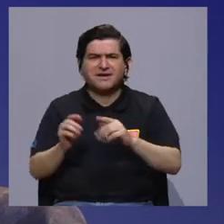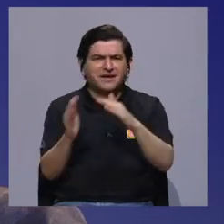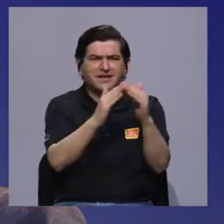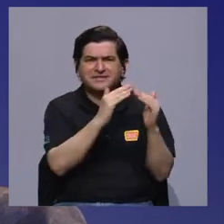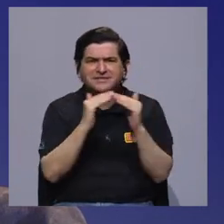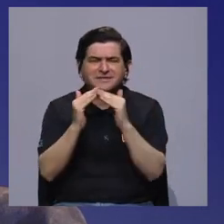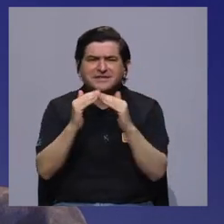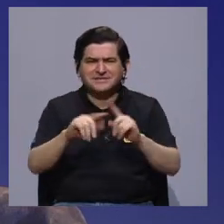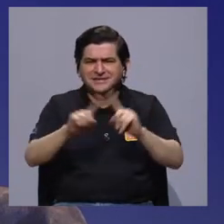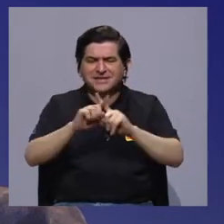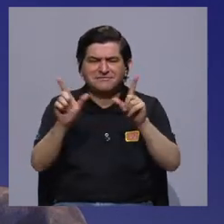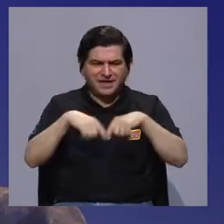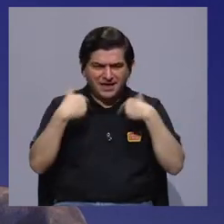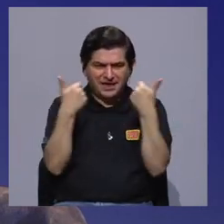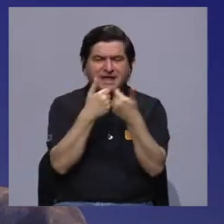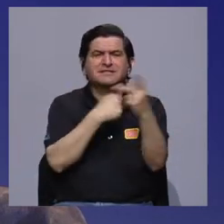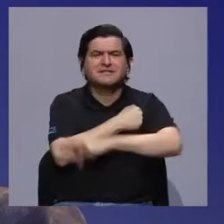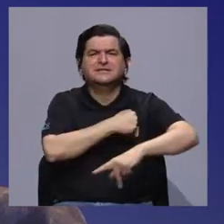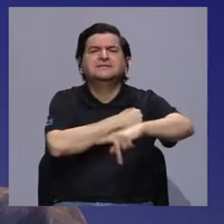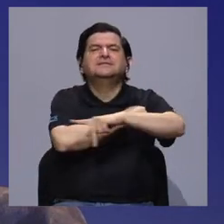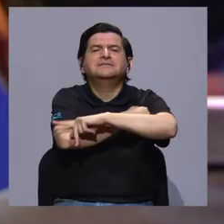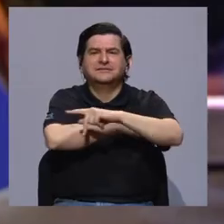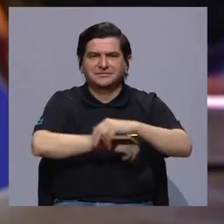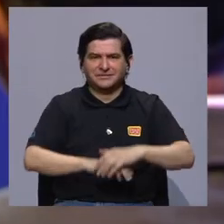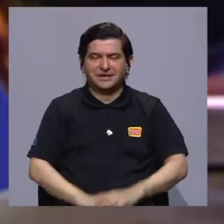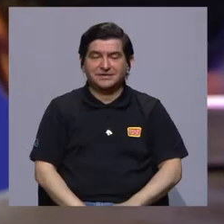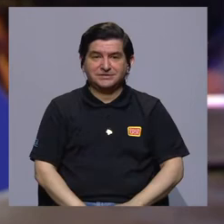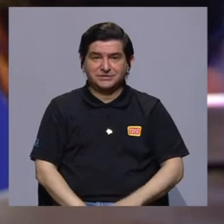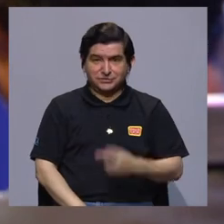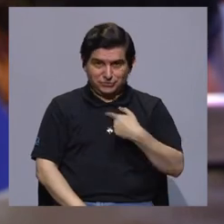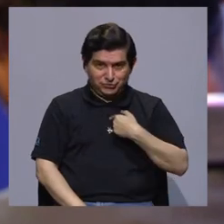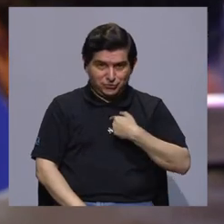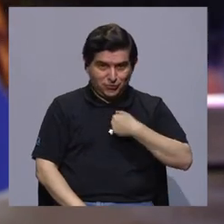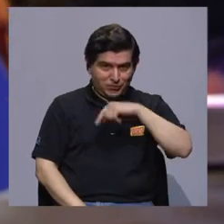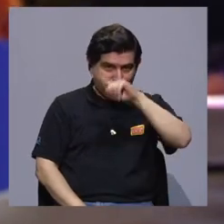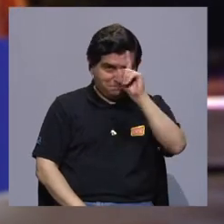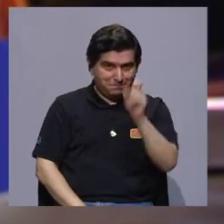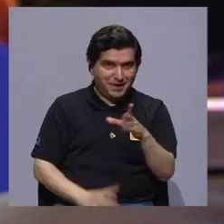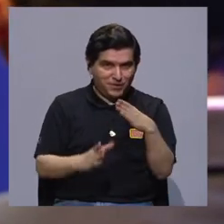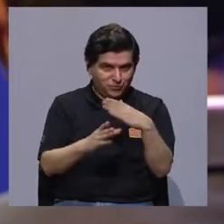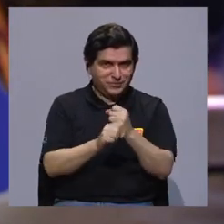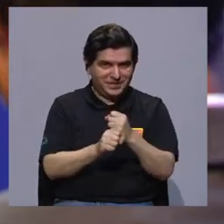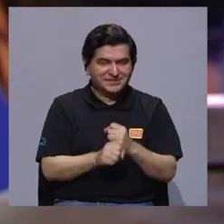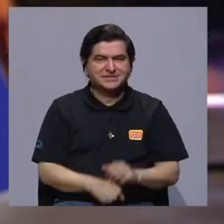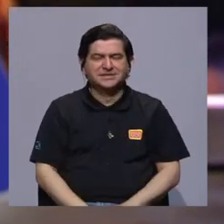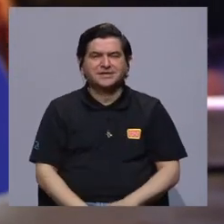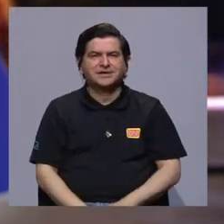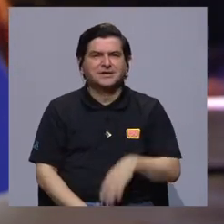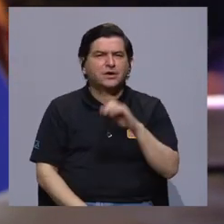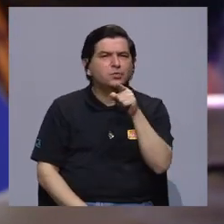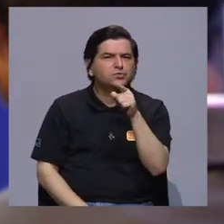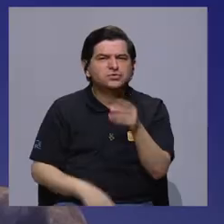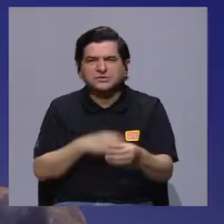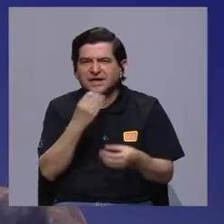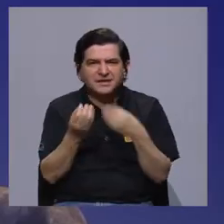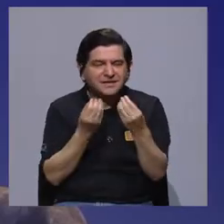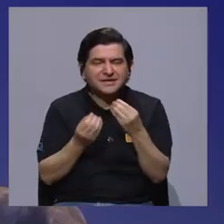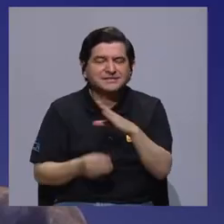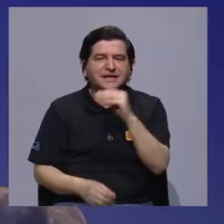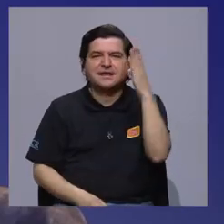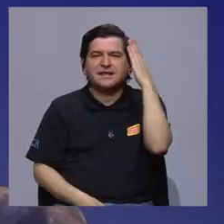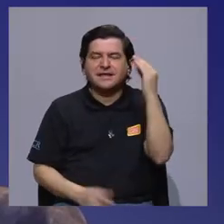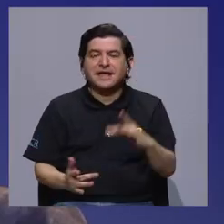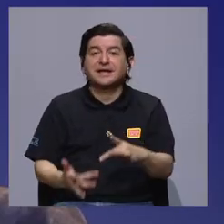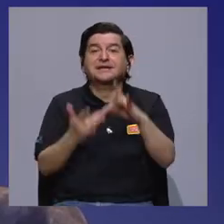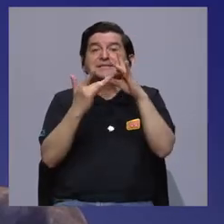poblaciones, con diferentes grupos en nuestro país. Yo le voy a ir preguntando qué ha hecho y alguna